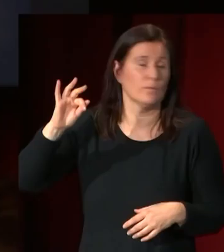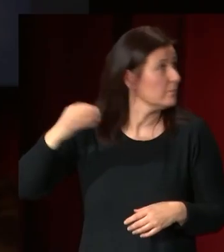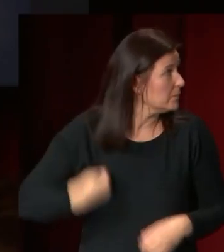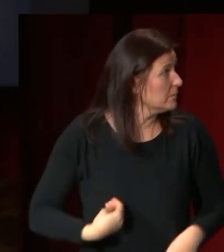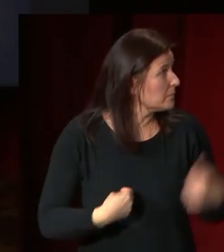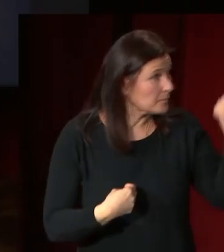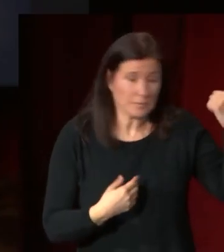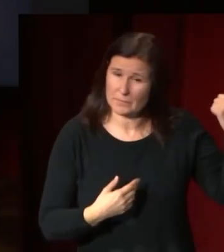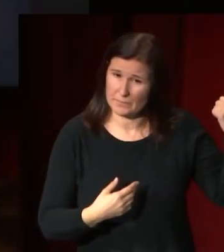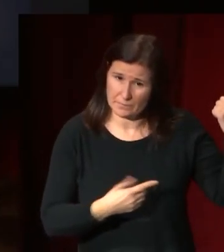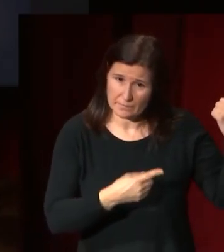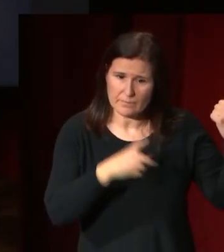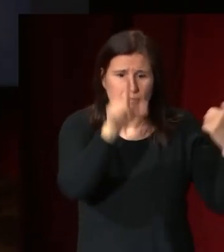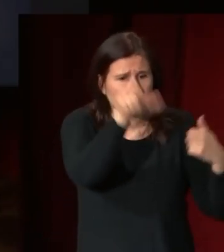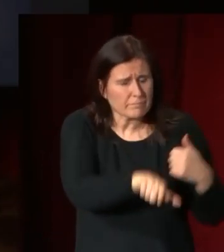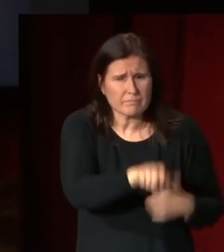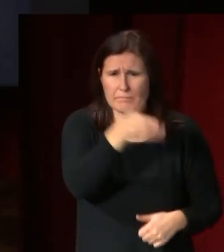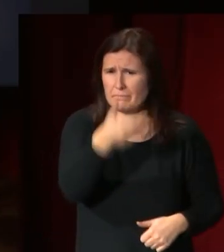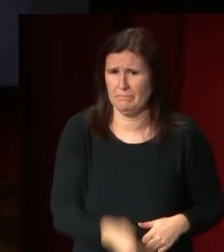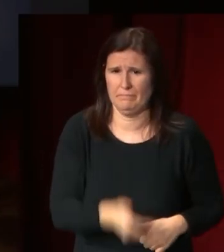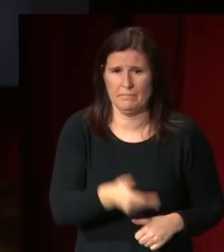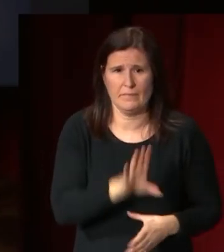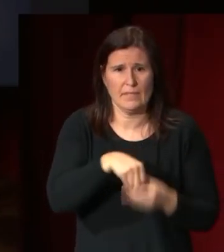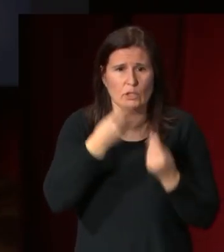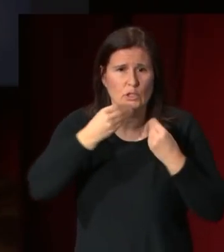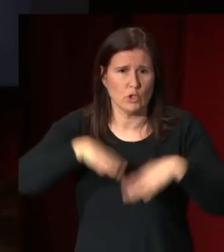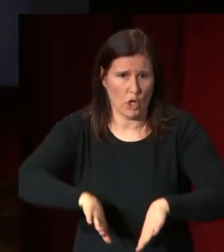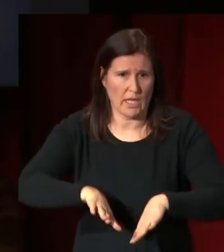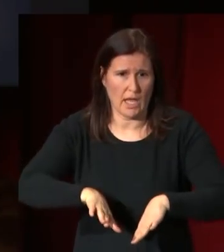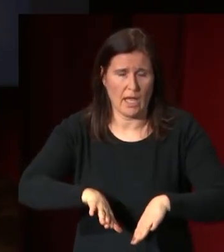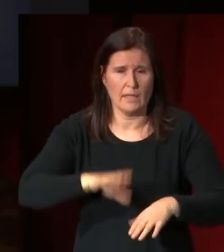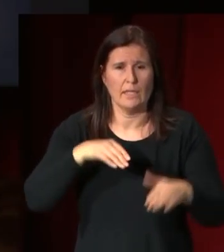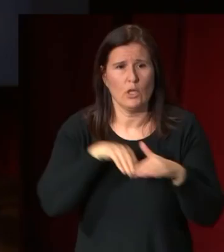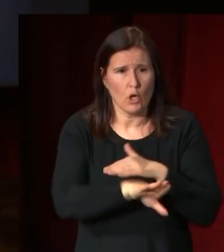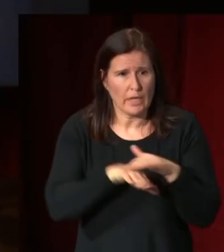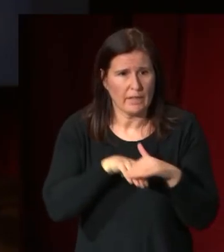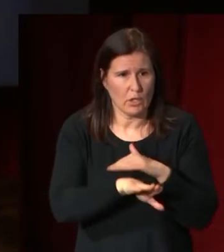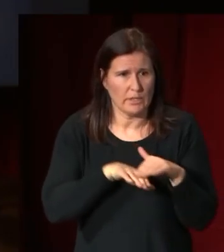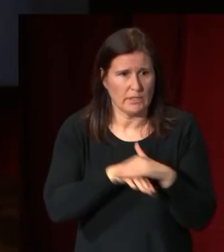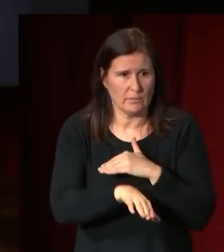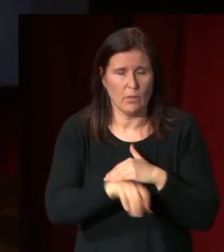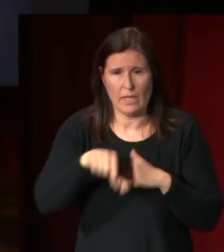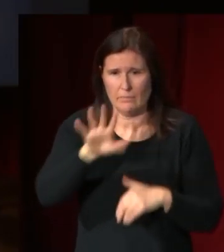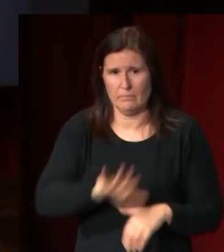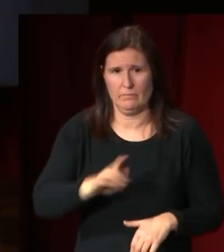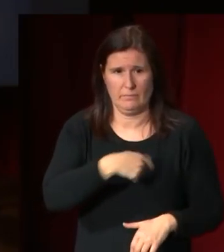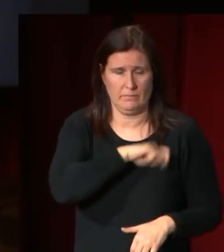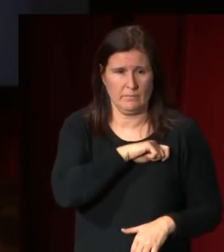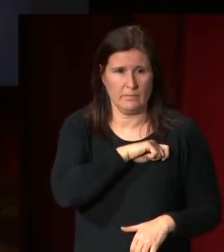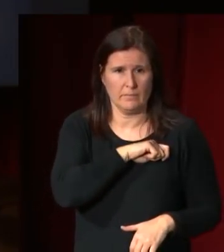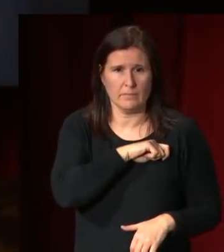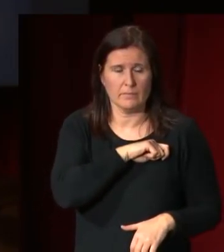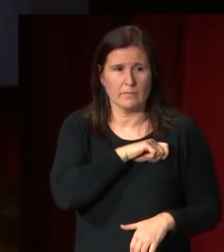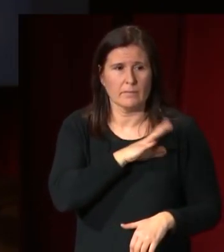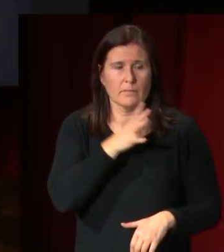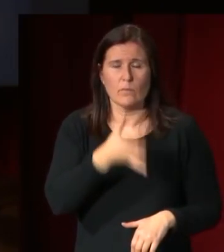es una figura clave en la historia del coleccionismo en España porque